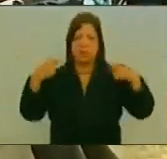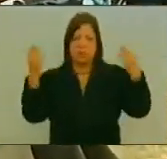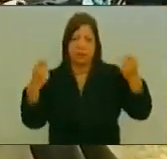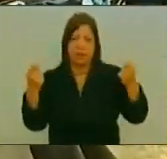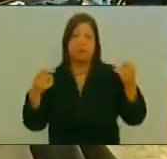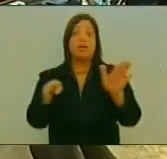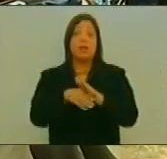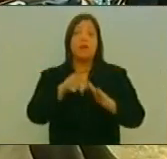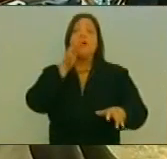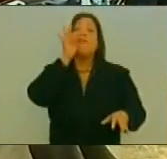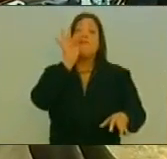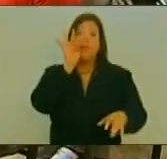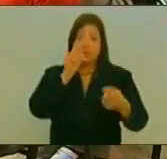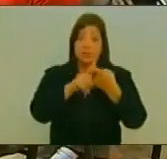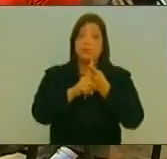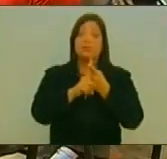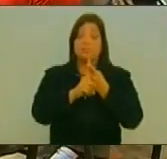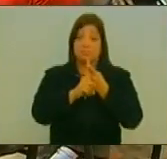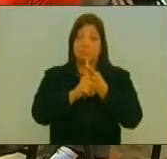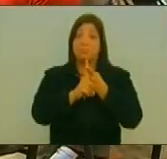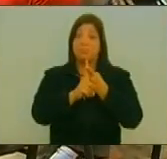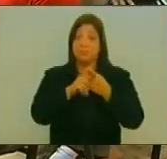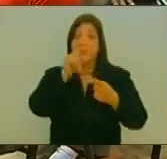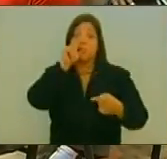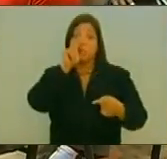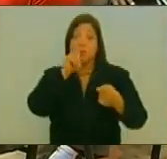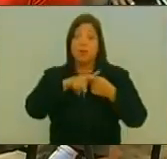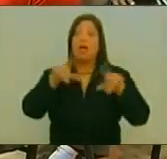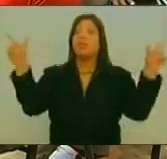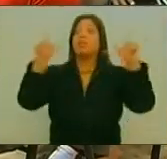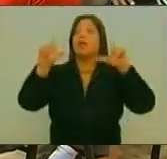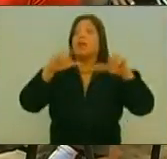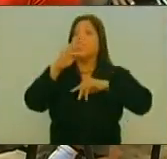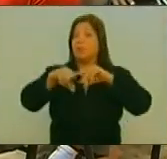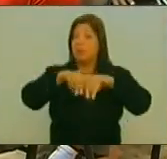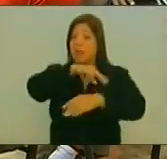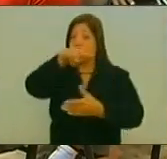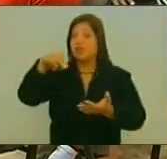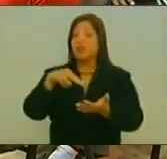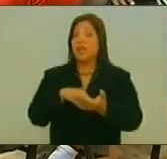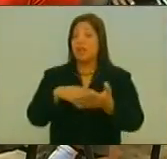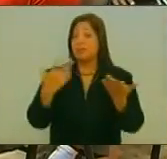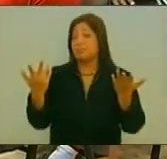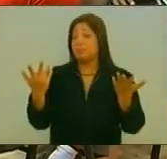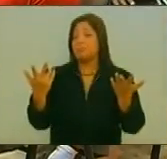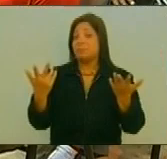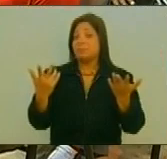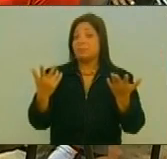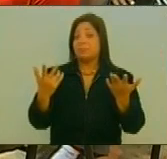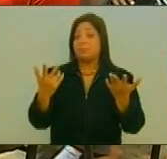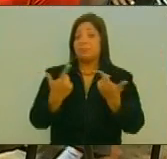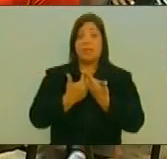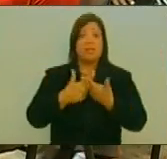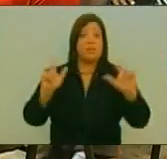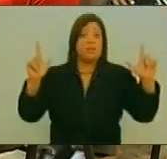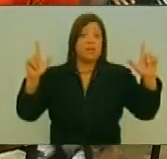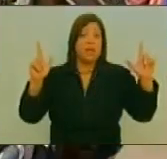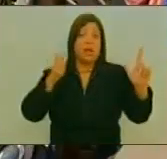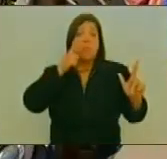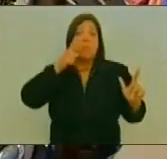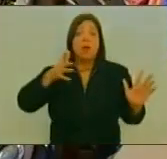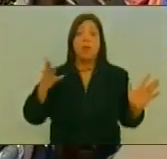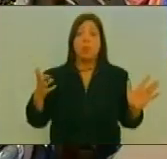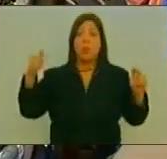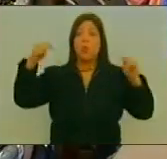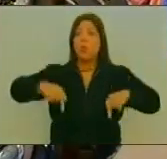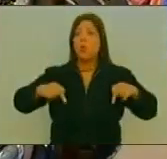Tradicionales Y convencionales Grandes cadenas De televisión Nacional El ejercicio También De la libertad De nuestro pueblo Que